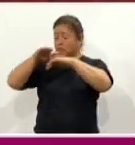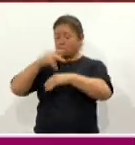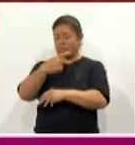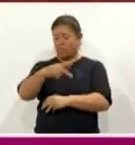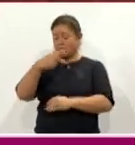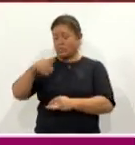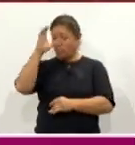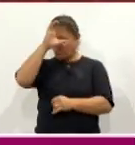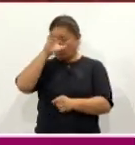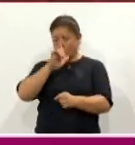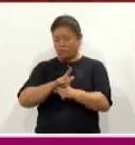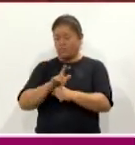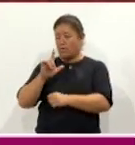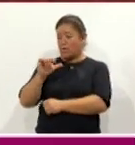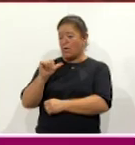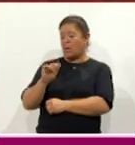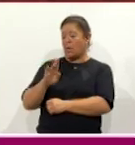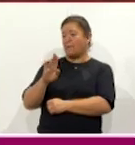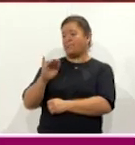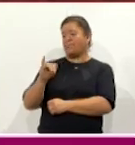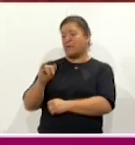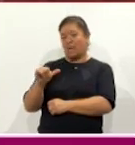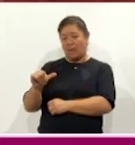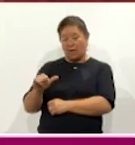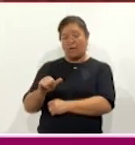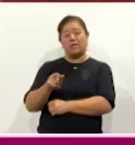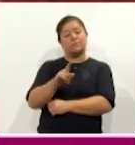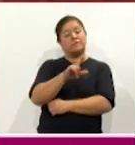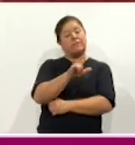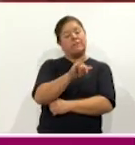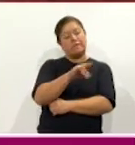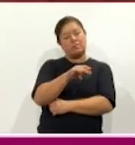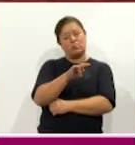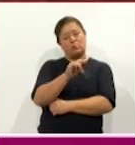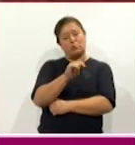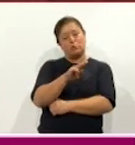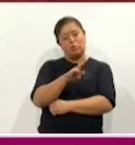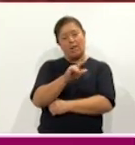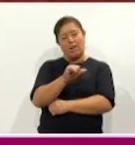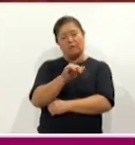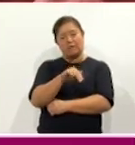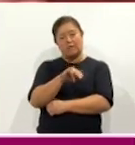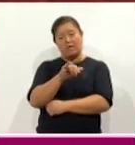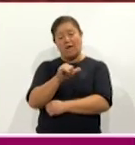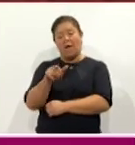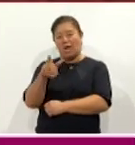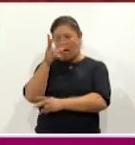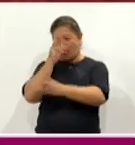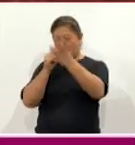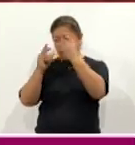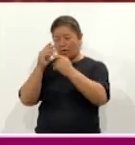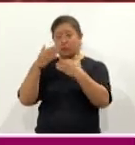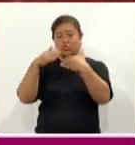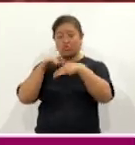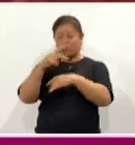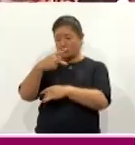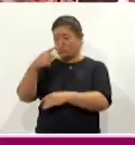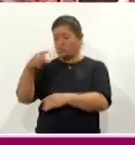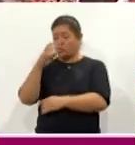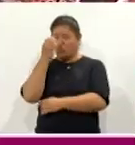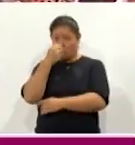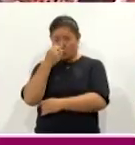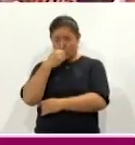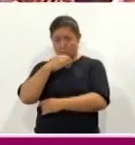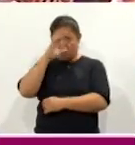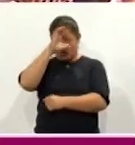de Latvia, que es Lituania y aprender sobre la cultura, sobre su comida, sobre el intercambio cultural que vamos a tener.